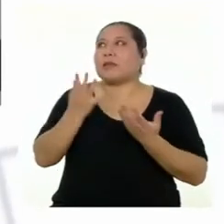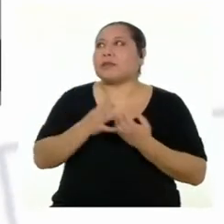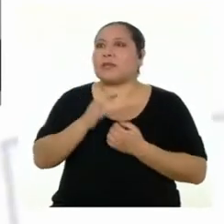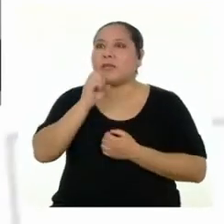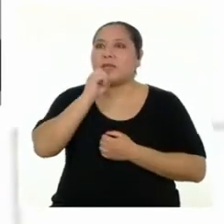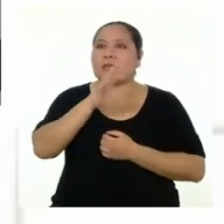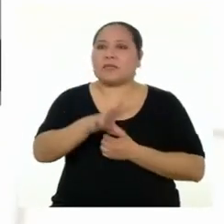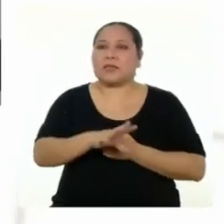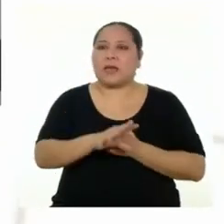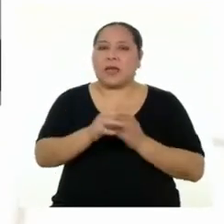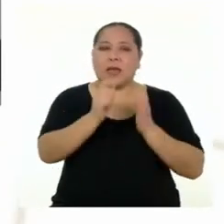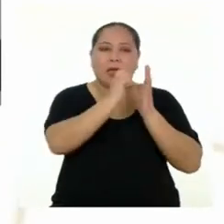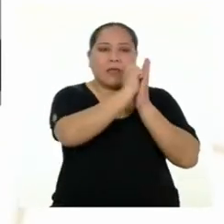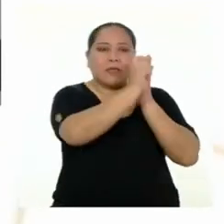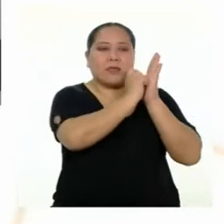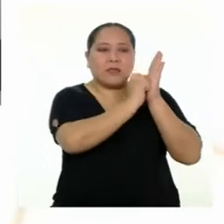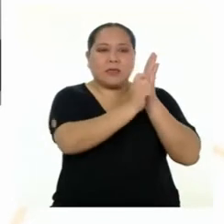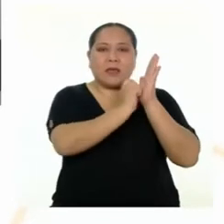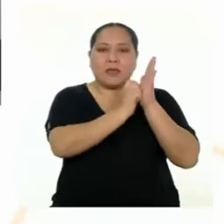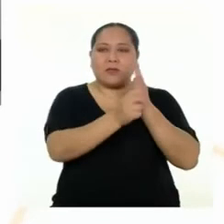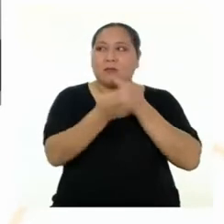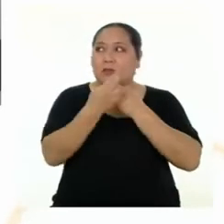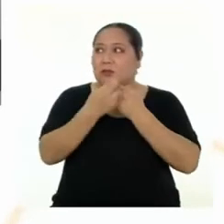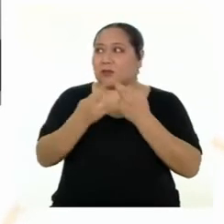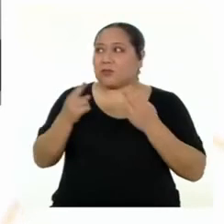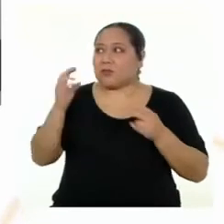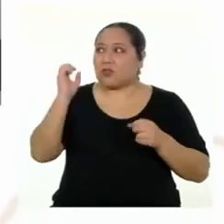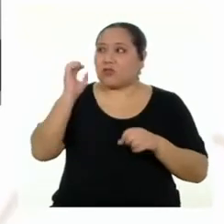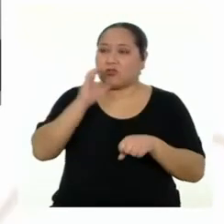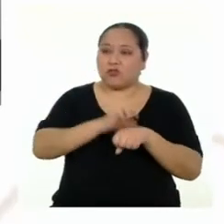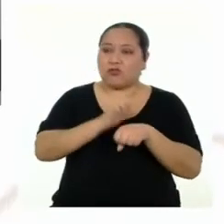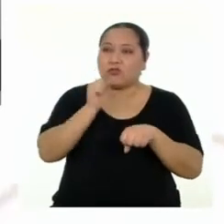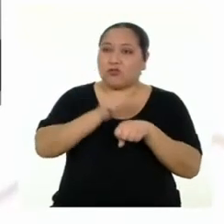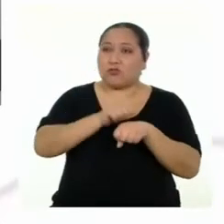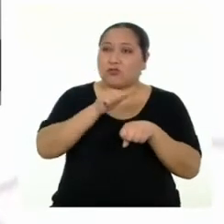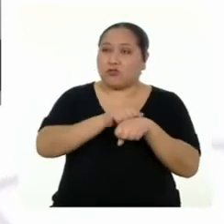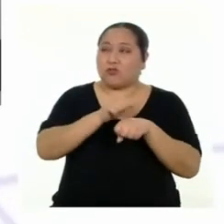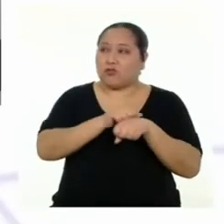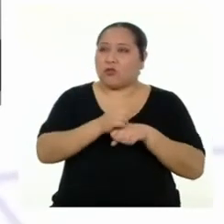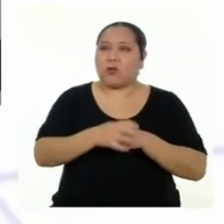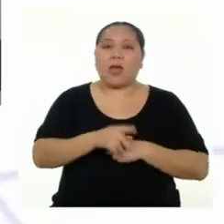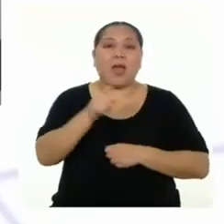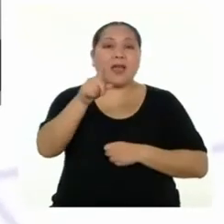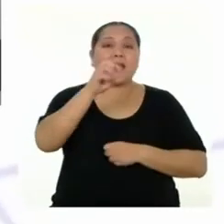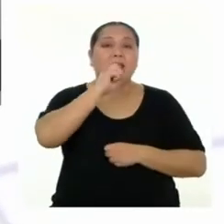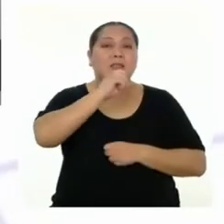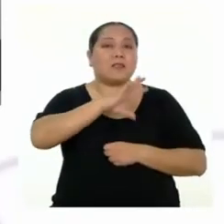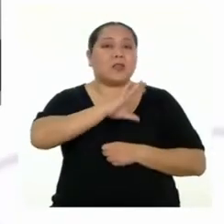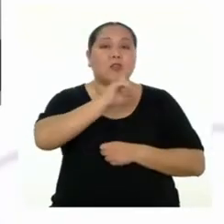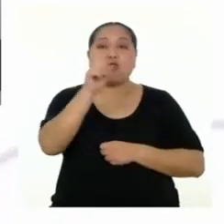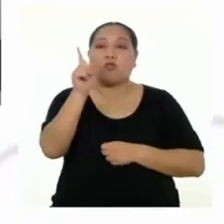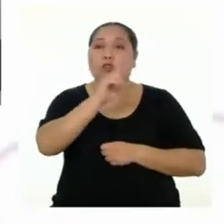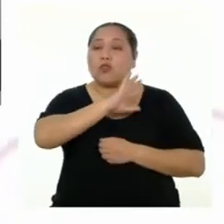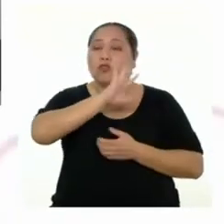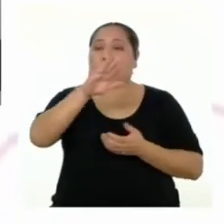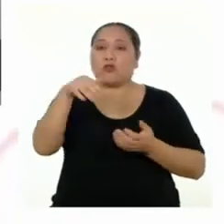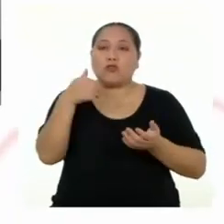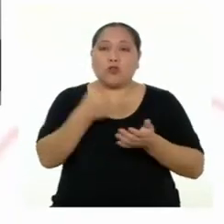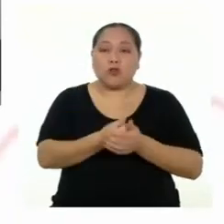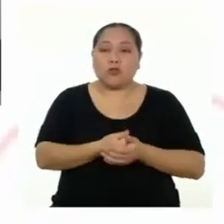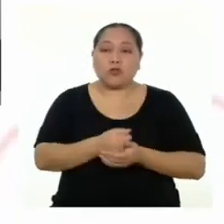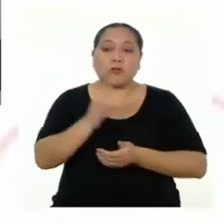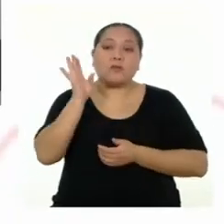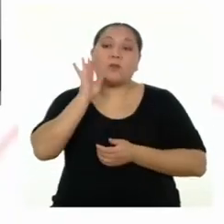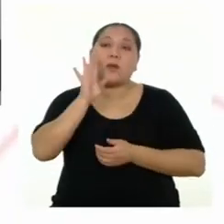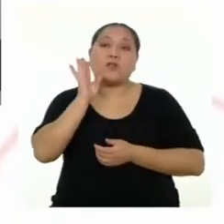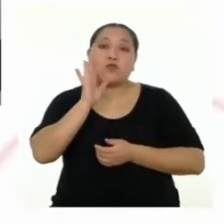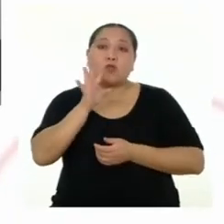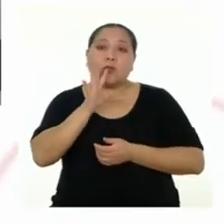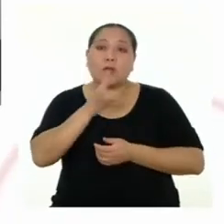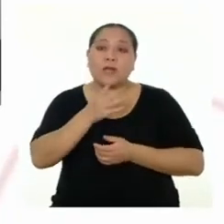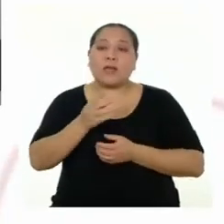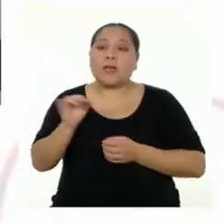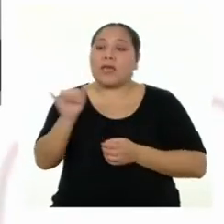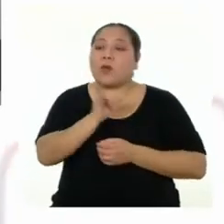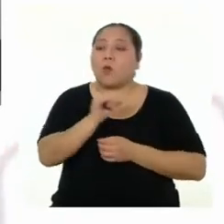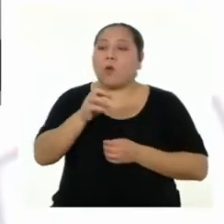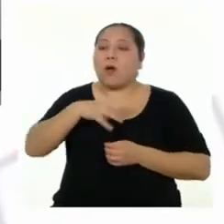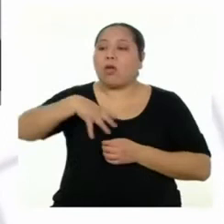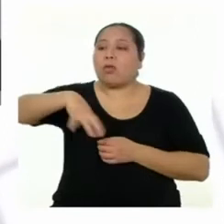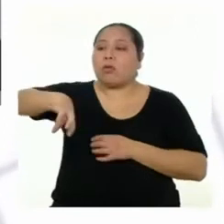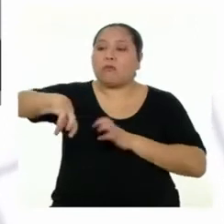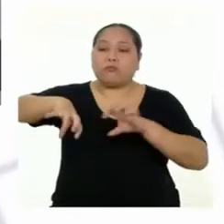decía el texto que leímos sobre los residuos sólidos? Allí se mencionó que no todos los residuos se desechaban de la misma manera.